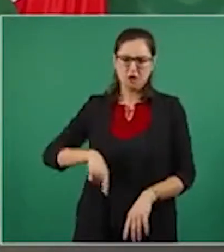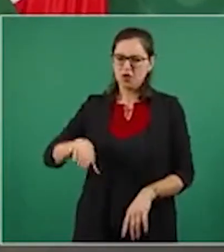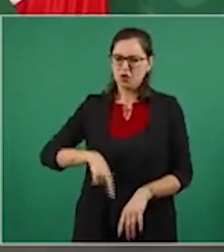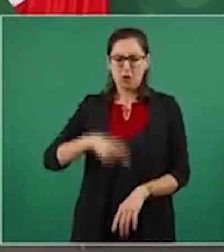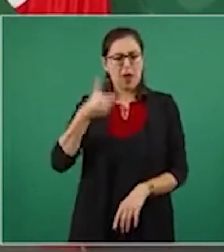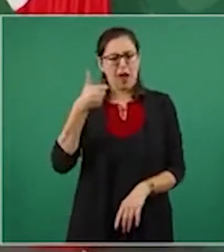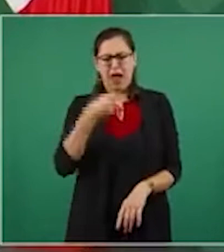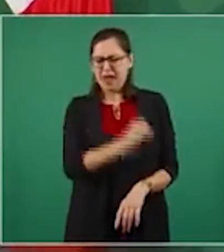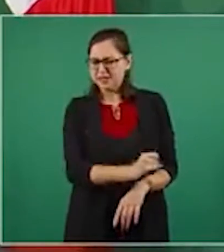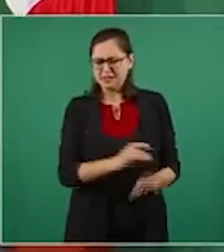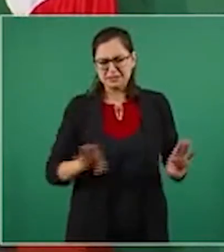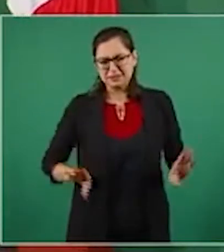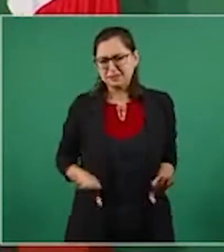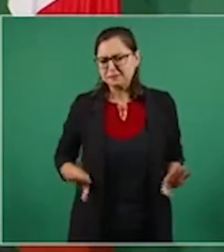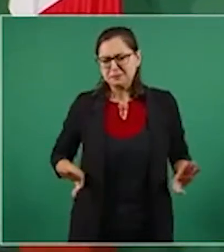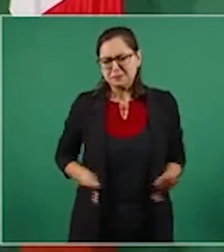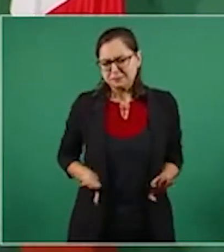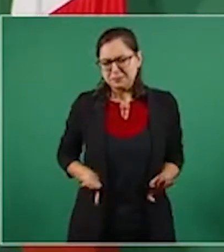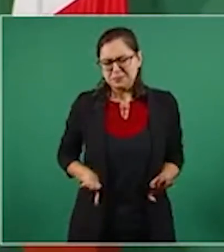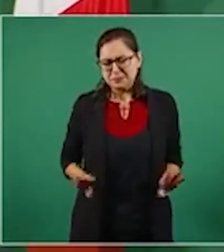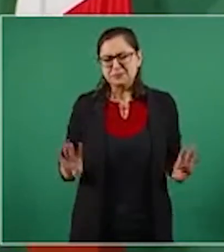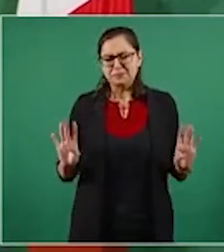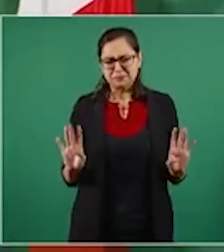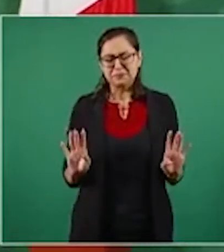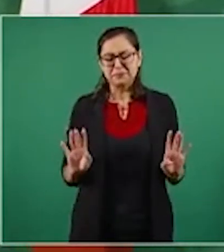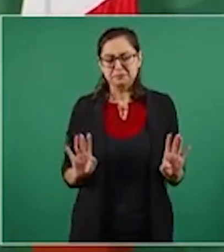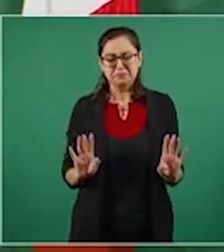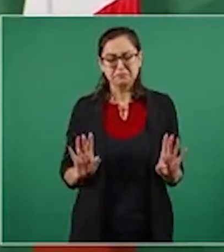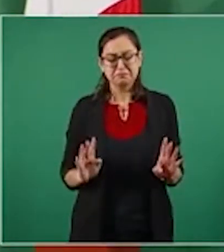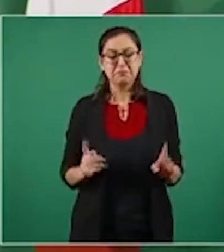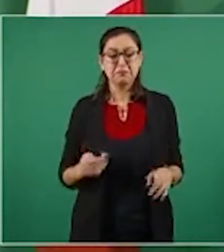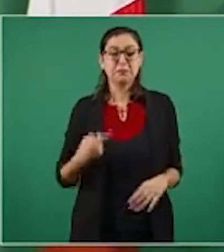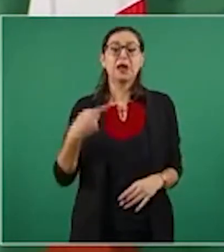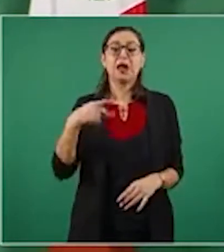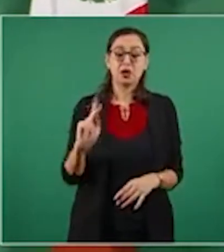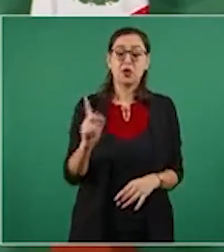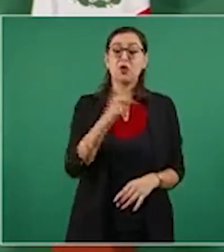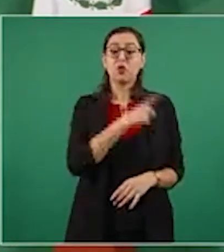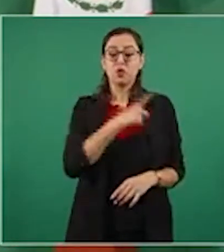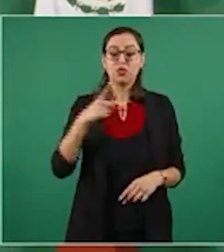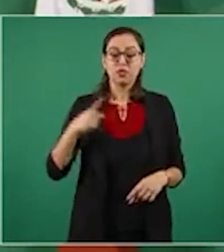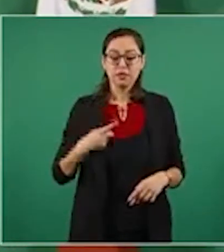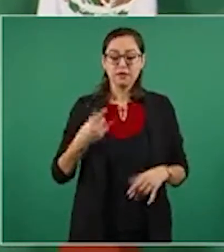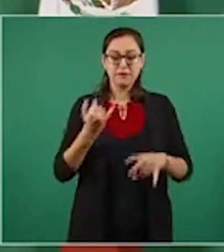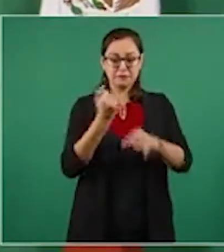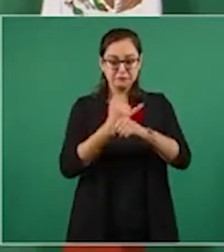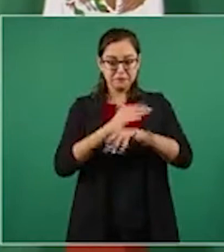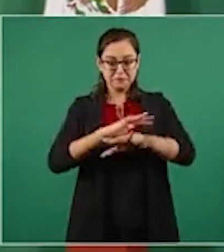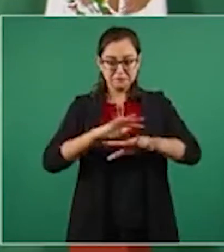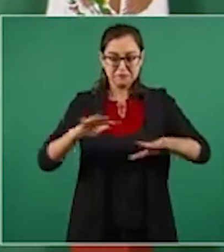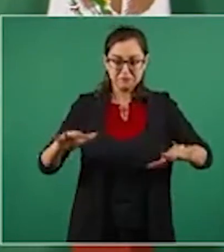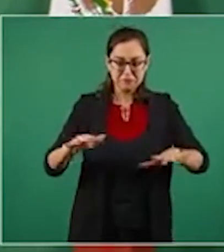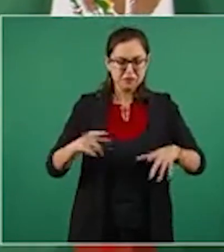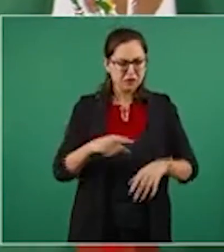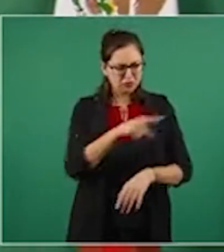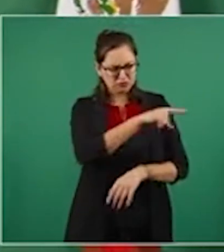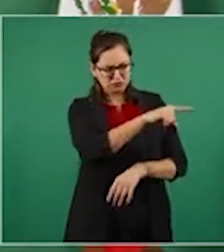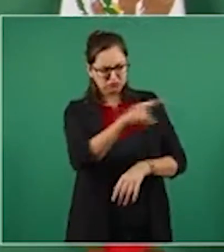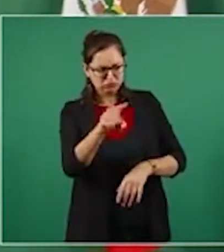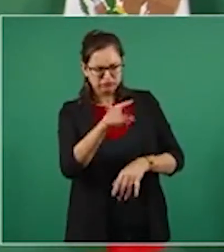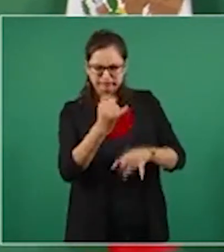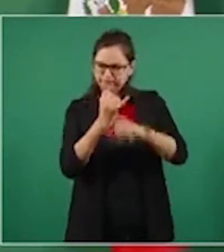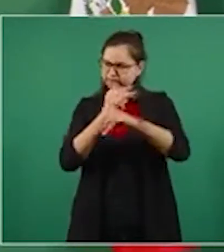De modo que hay que ir informando, ejerciendo el derecho de réplica